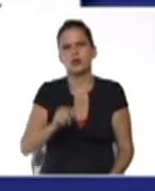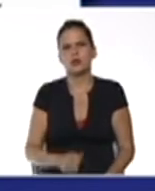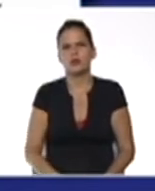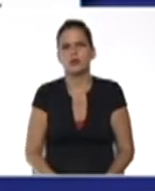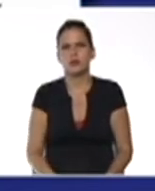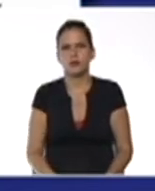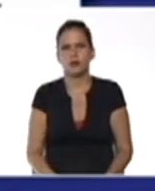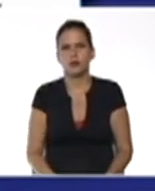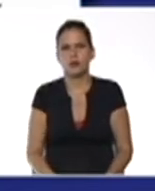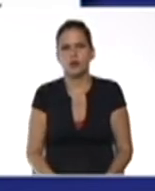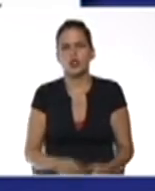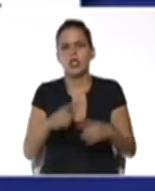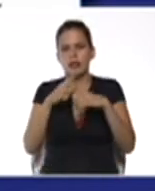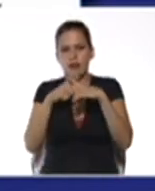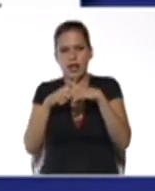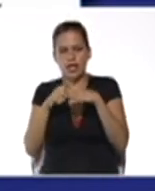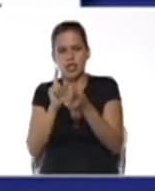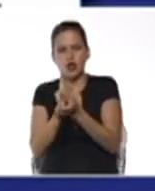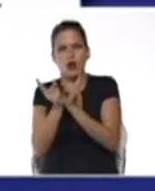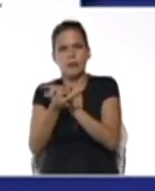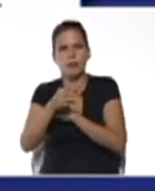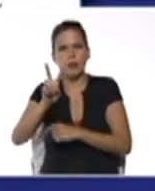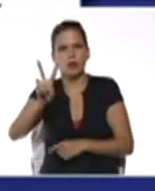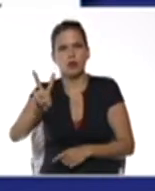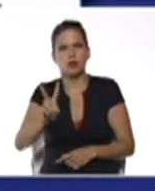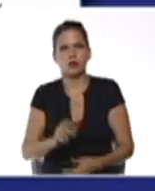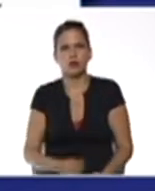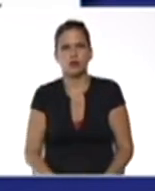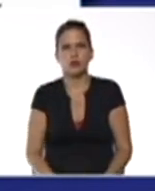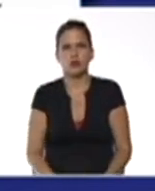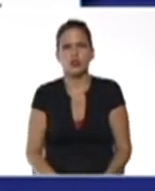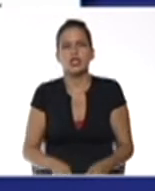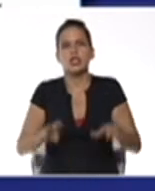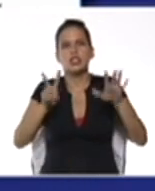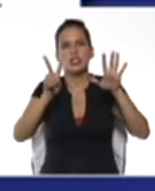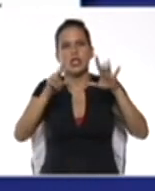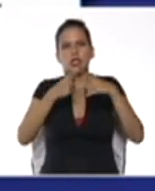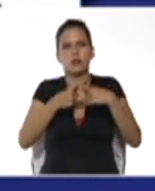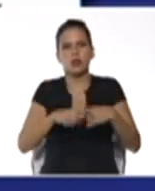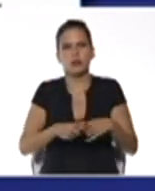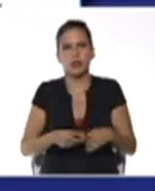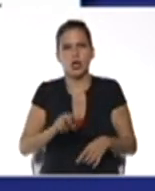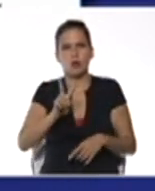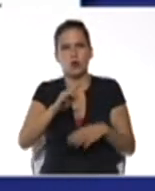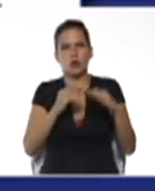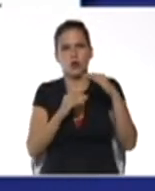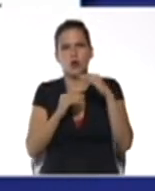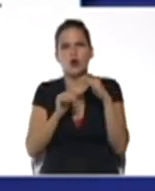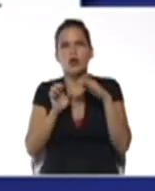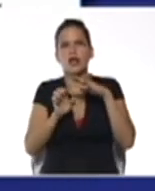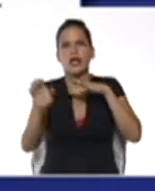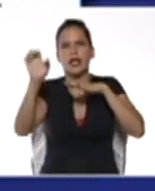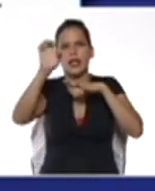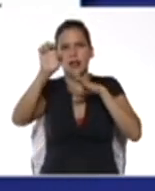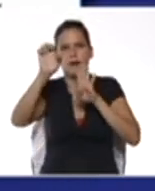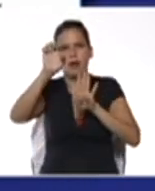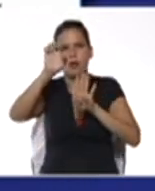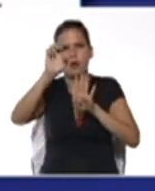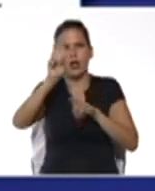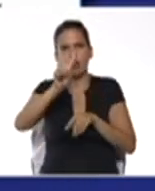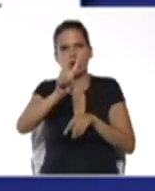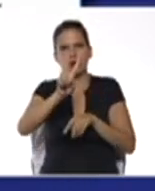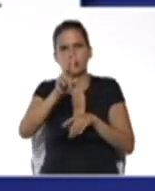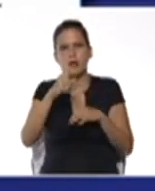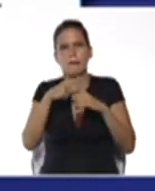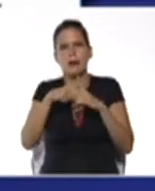colocamos 2 pero tener pd2 igual 7 por 2 al cubo más m por 2